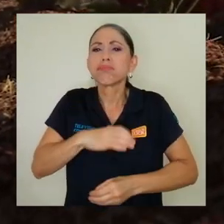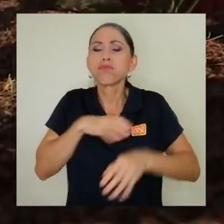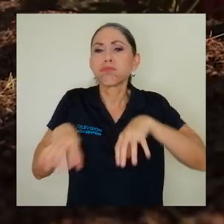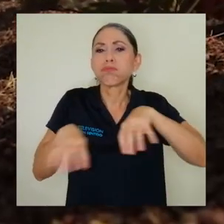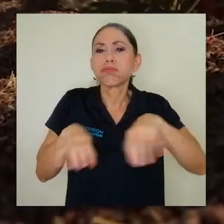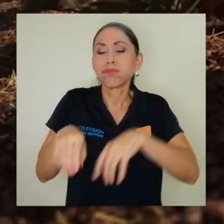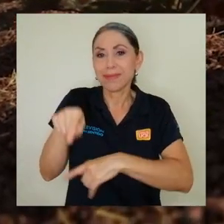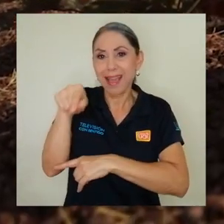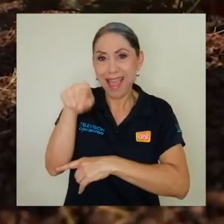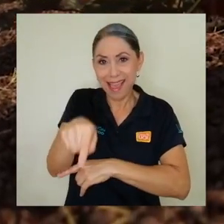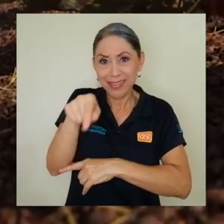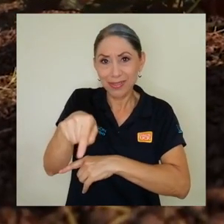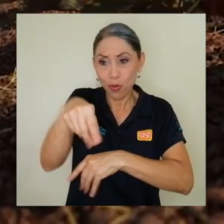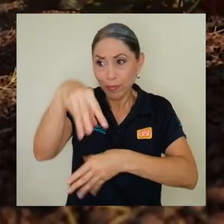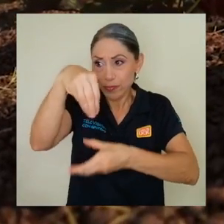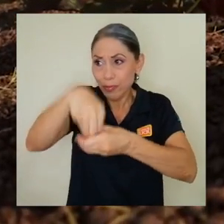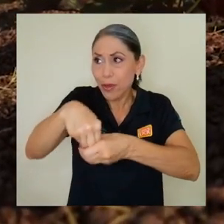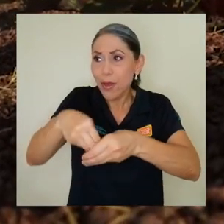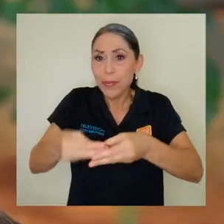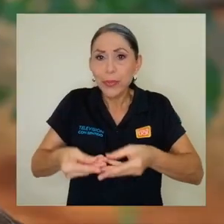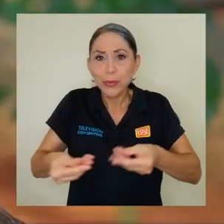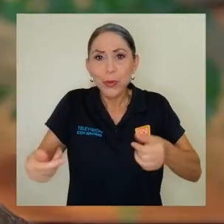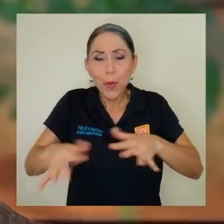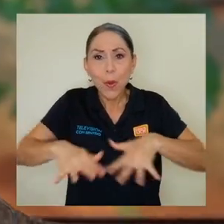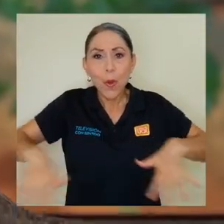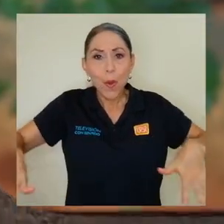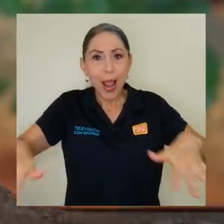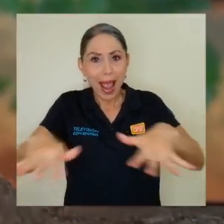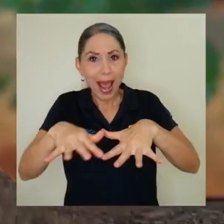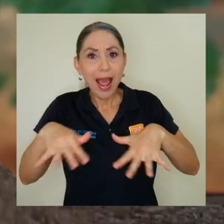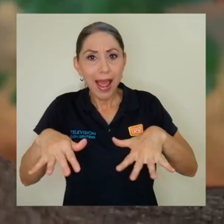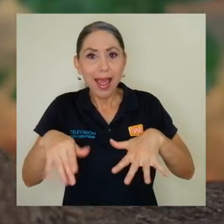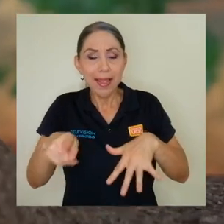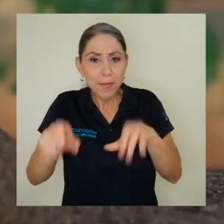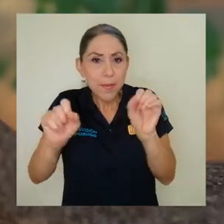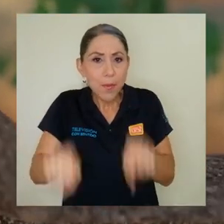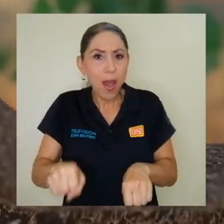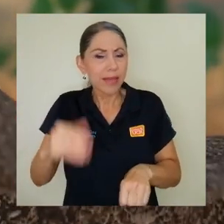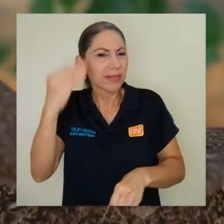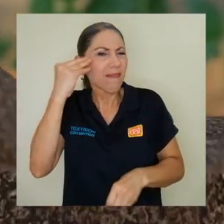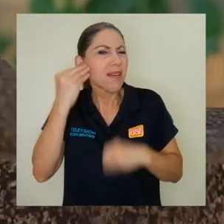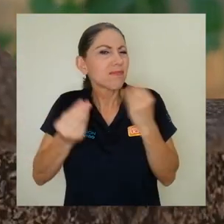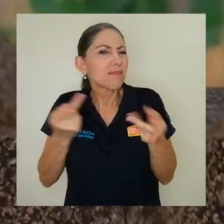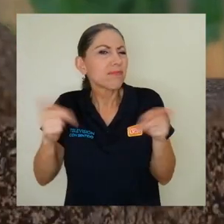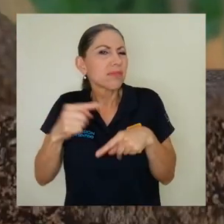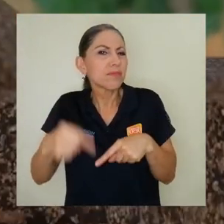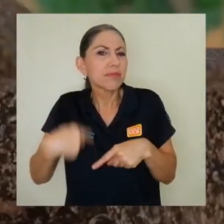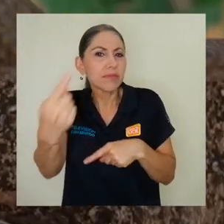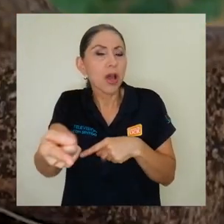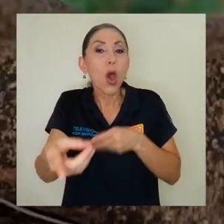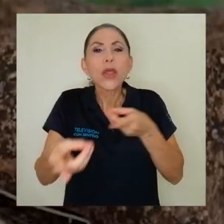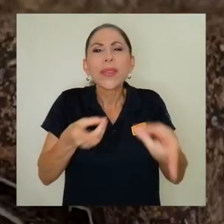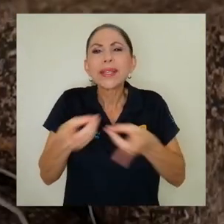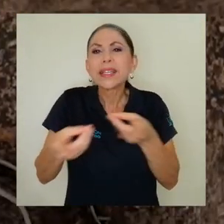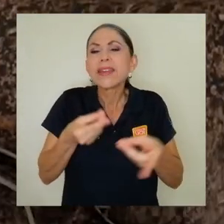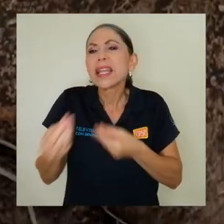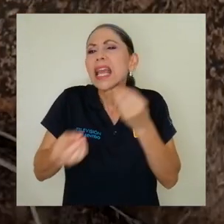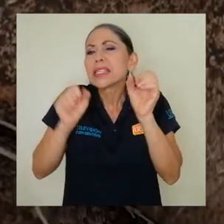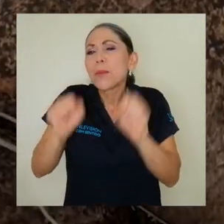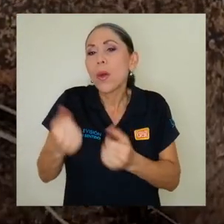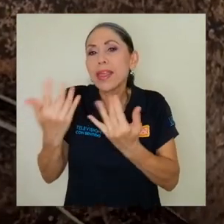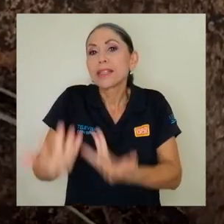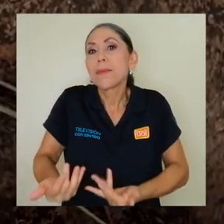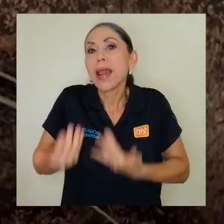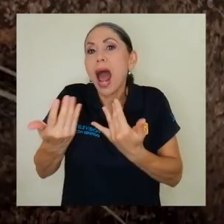comportamiento de este elemento en los suelos y para así también poder predecir o describir qué se puede